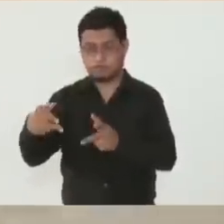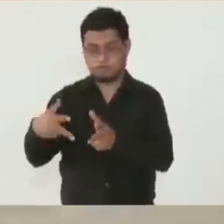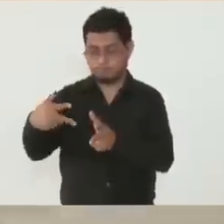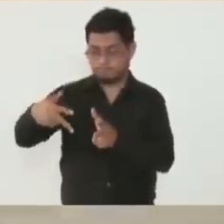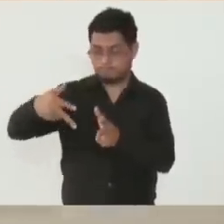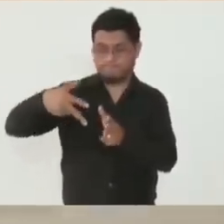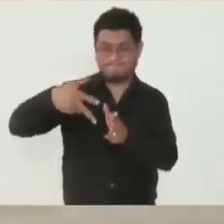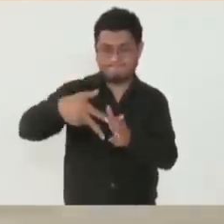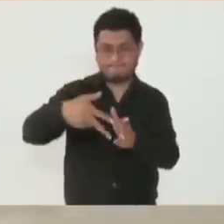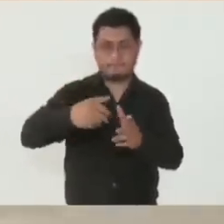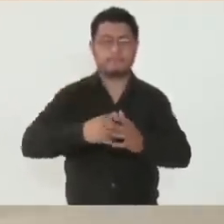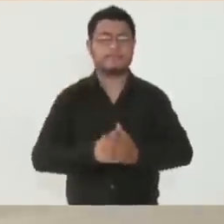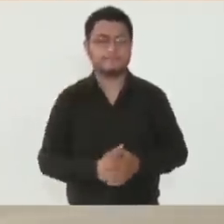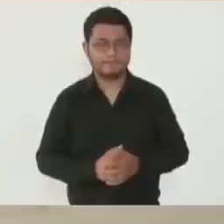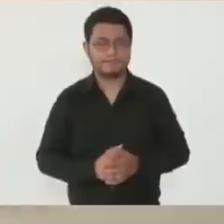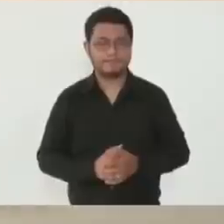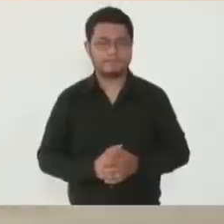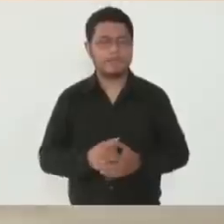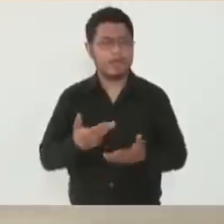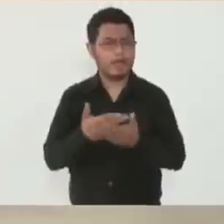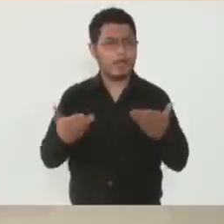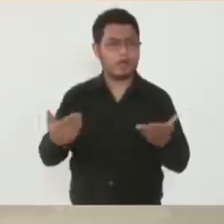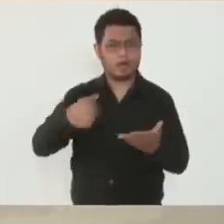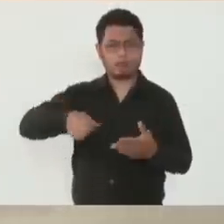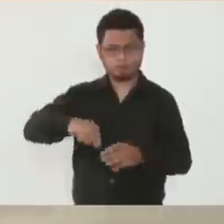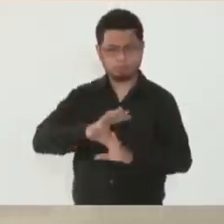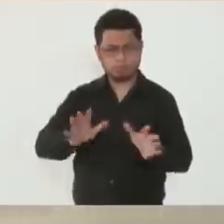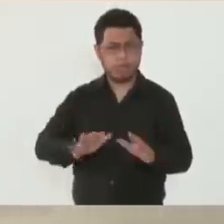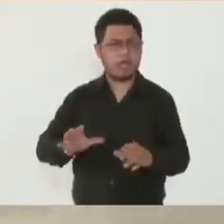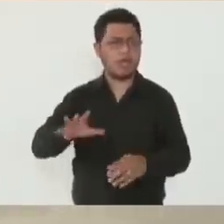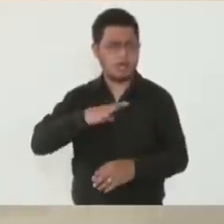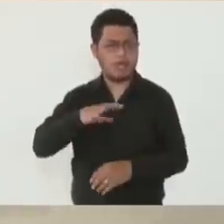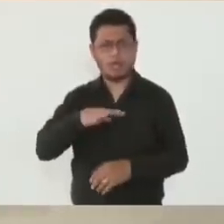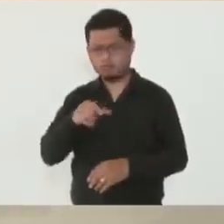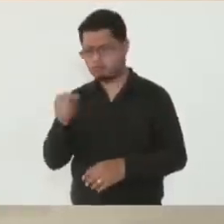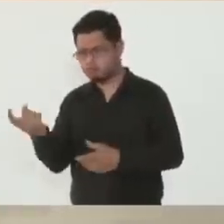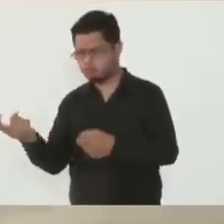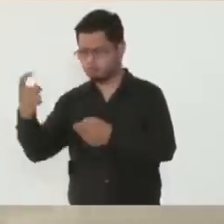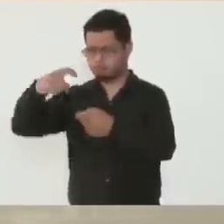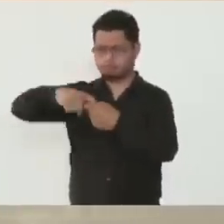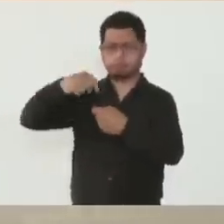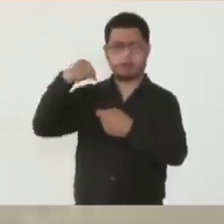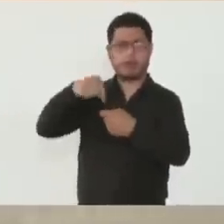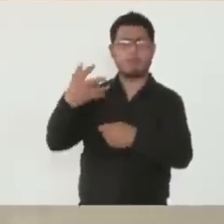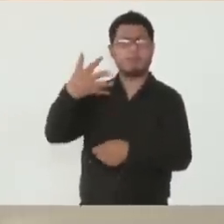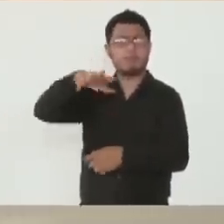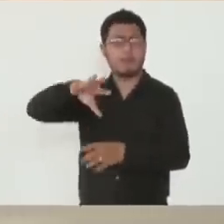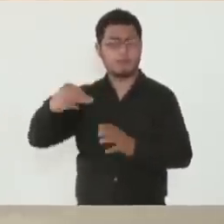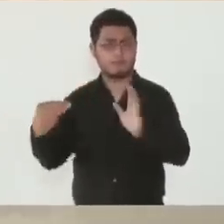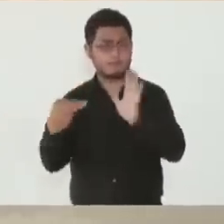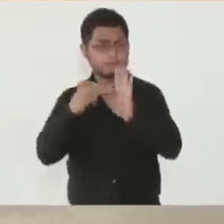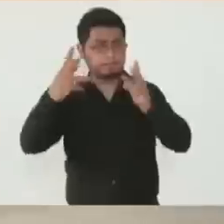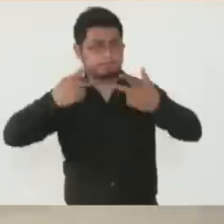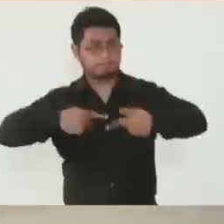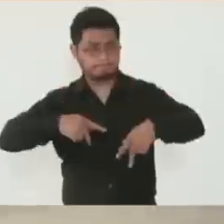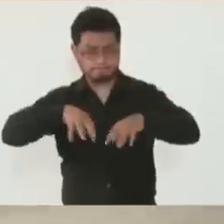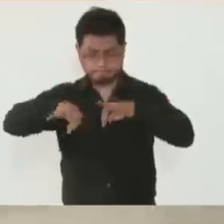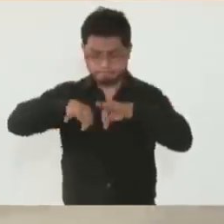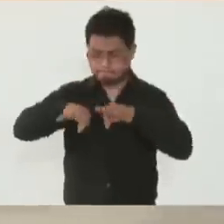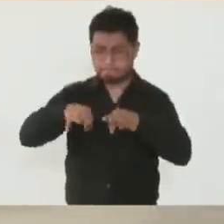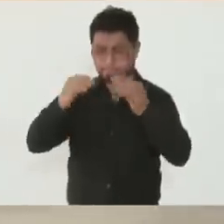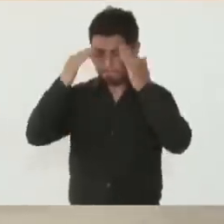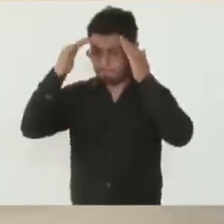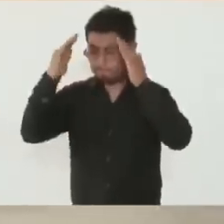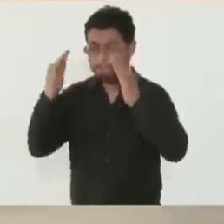tenemos más de 10 mil trabajadores directos y indirectos en el tramo. El tramo ha sido una fuente de